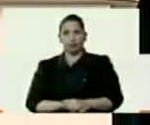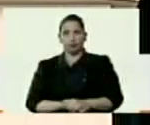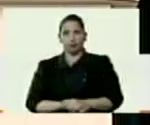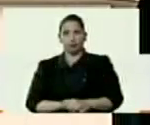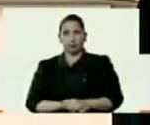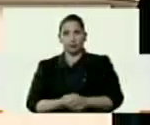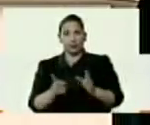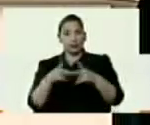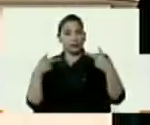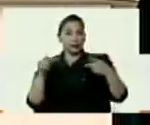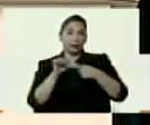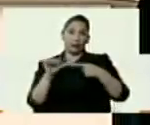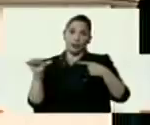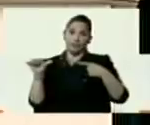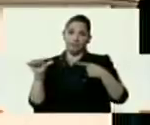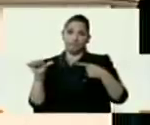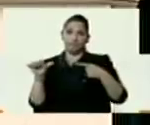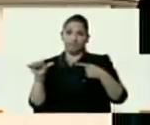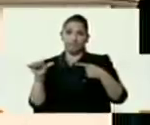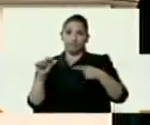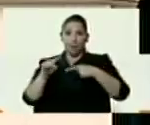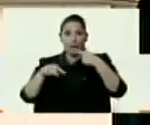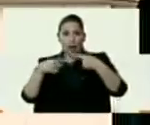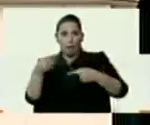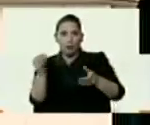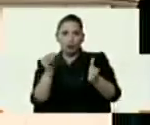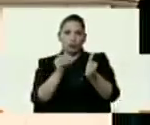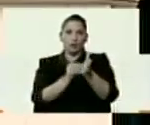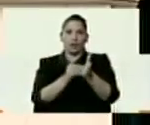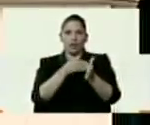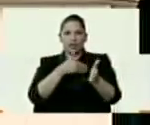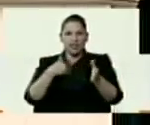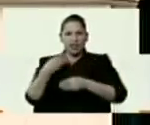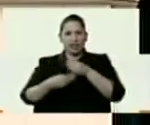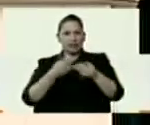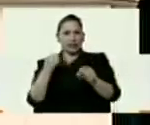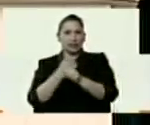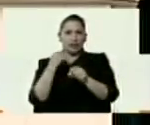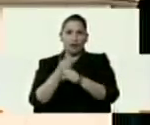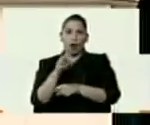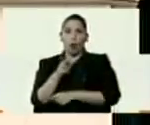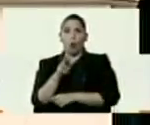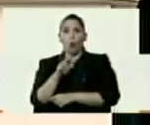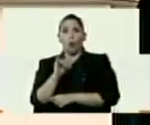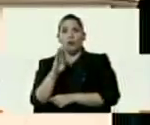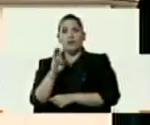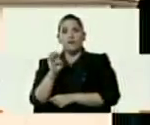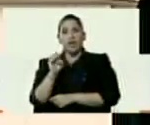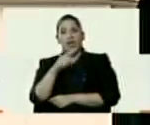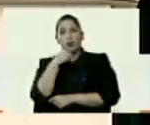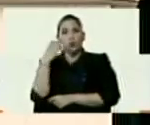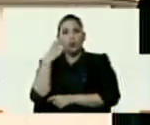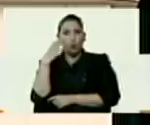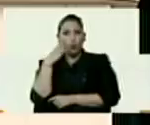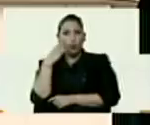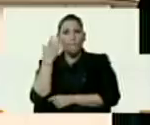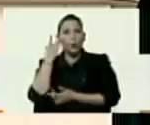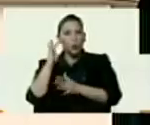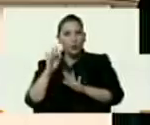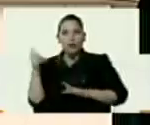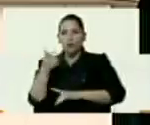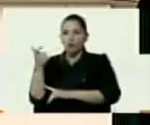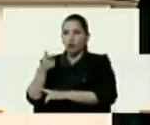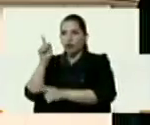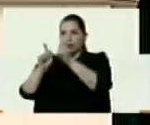Semana. La próxima vez que le quieran hacer el trabajo a Uribe y a Duque, por lo menos búsquense a alguien que les